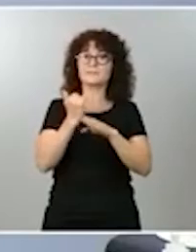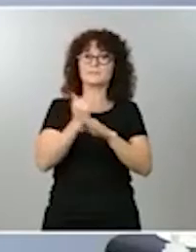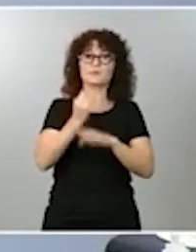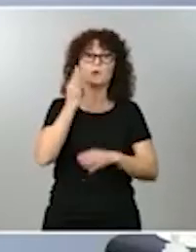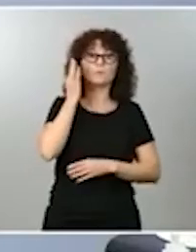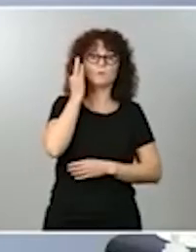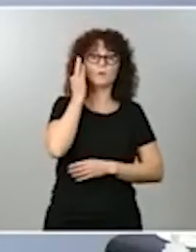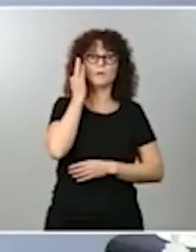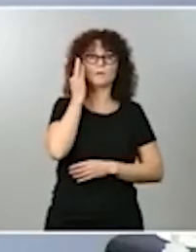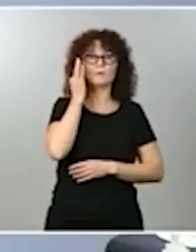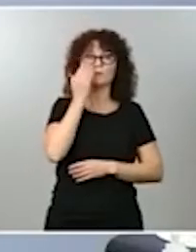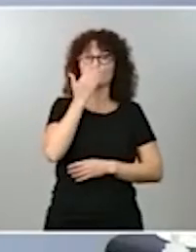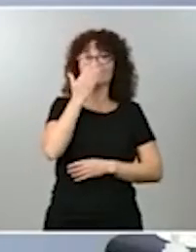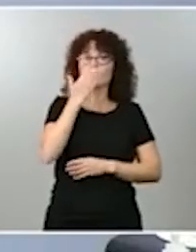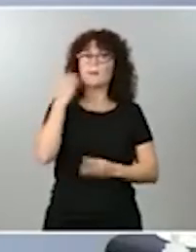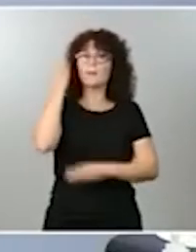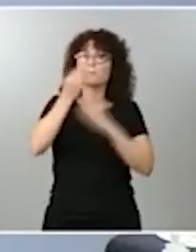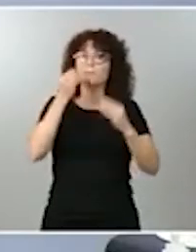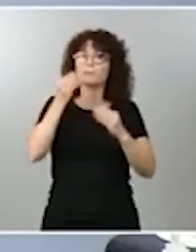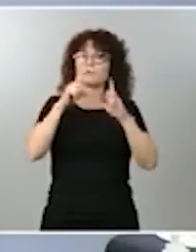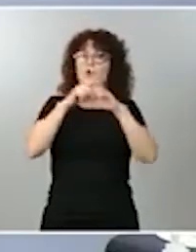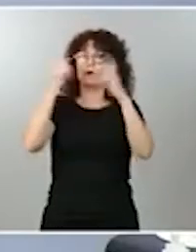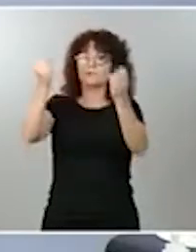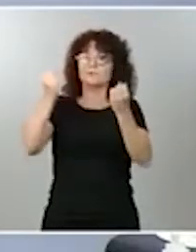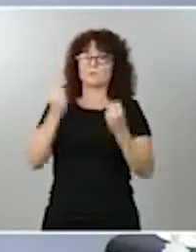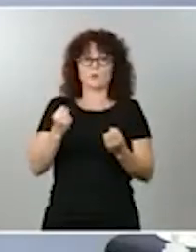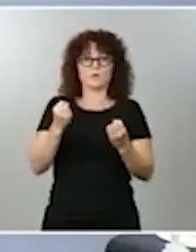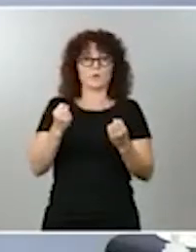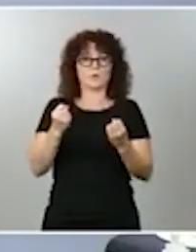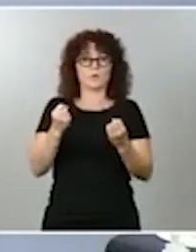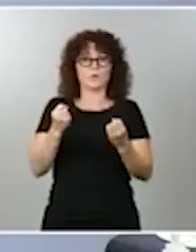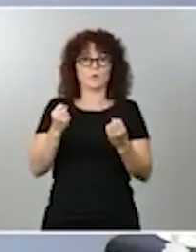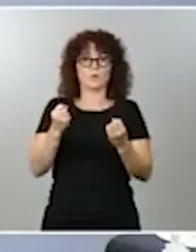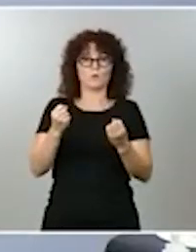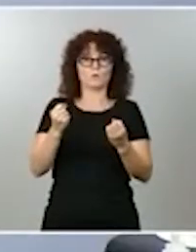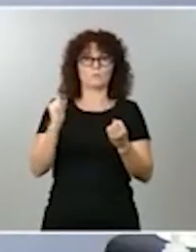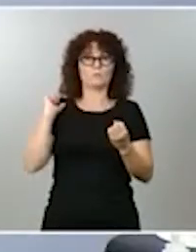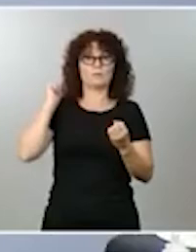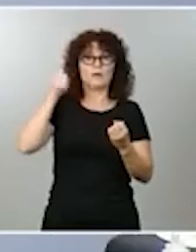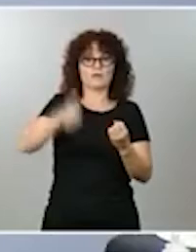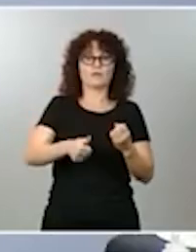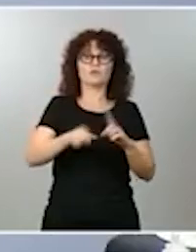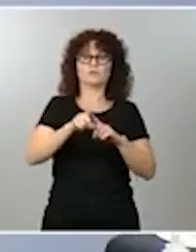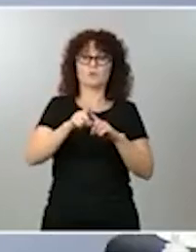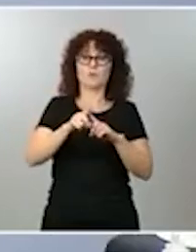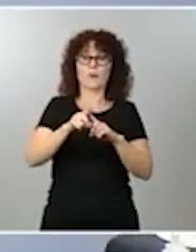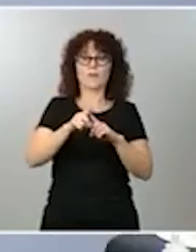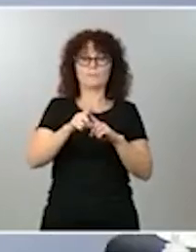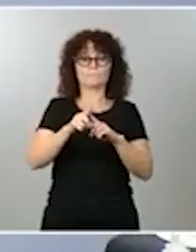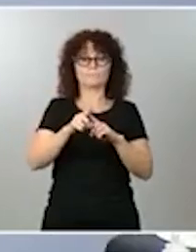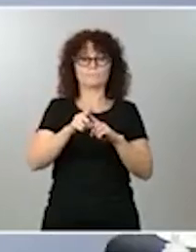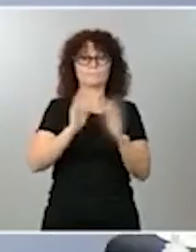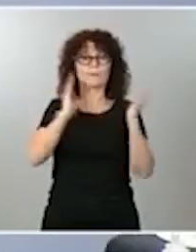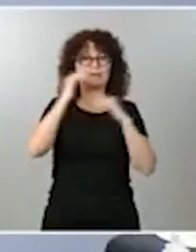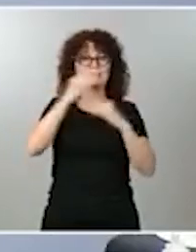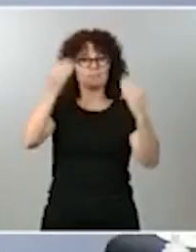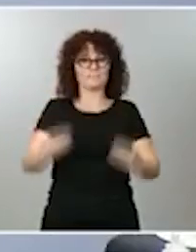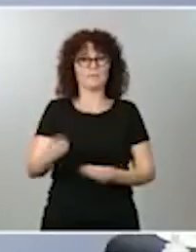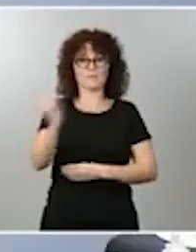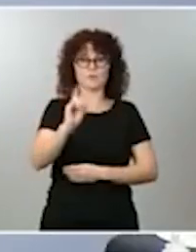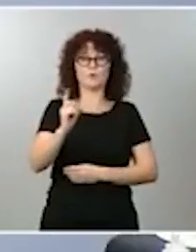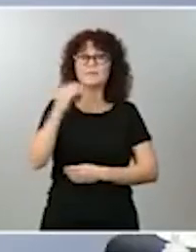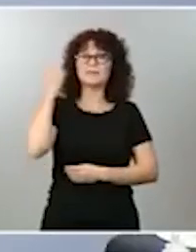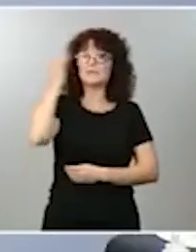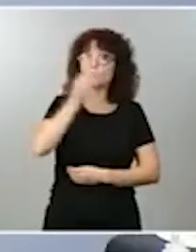ampliamente maltratada en los últimos años en nuestro país y creo que hacemos bien en restituir la